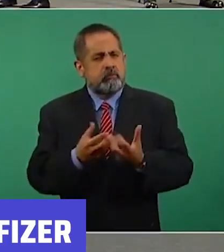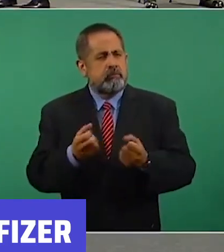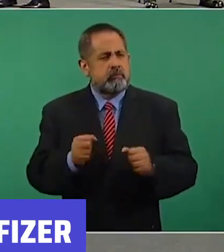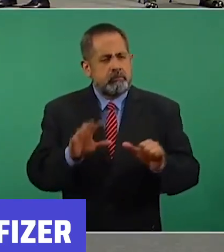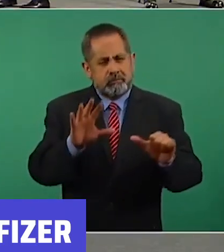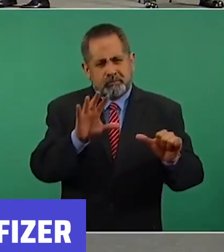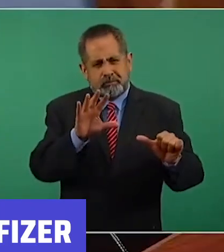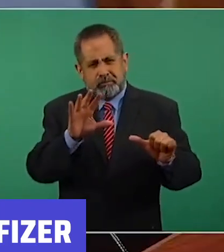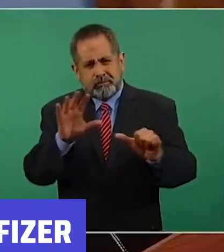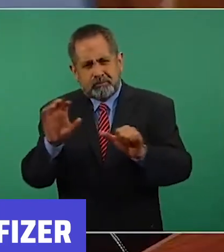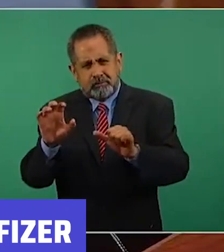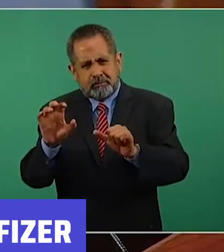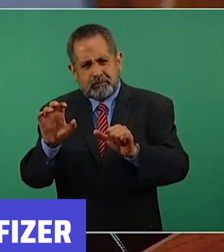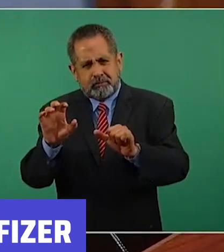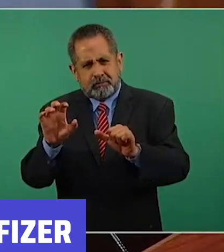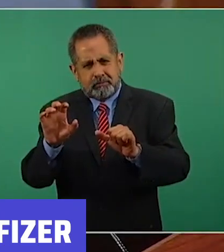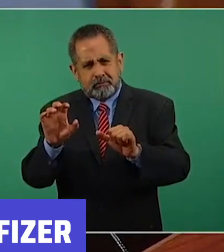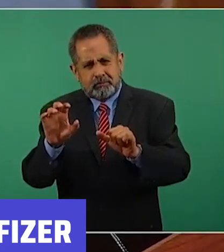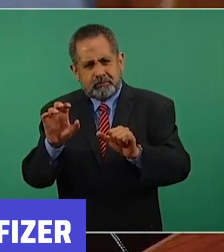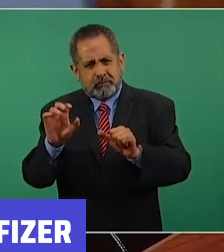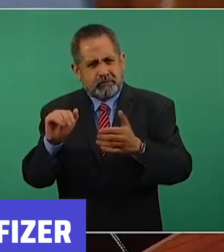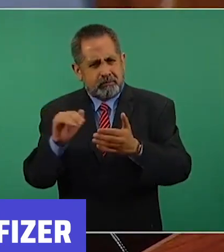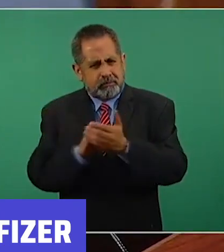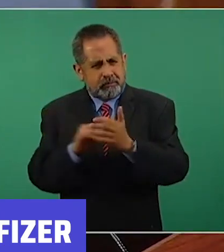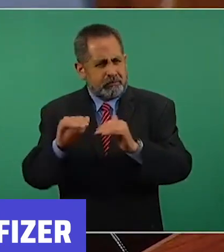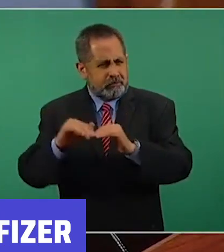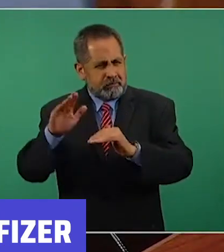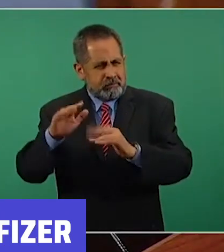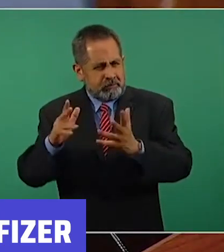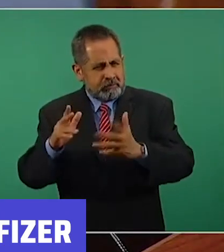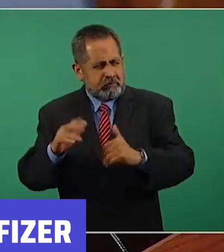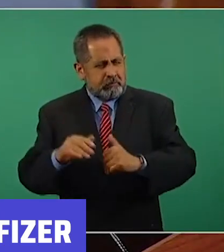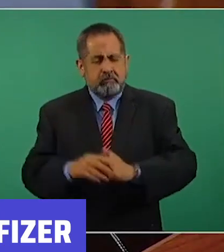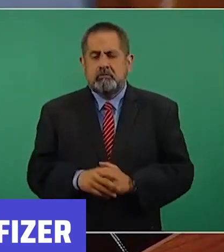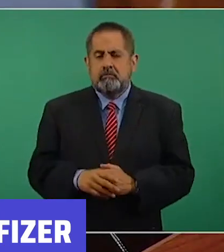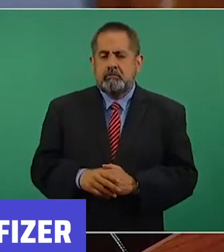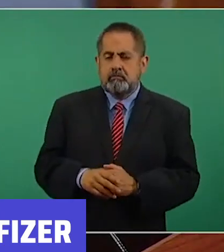mil dosis aproximadamente.